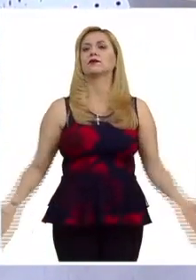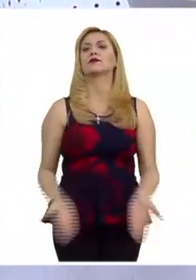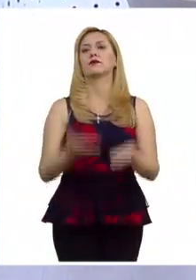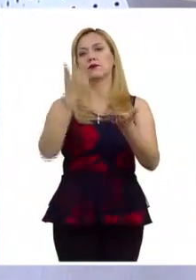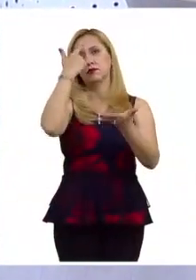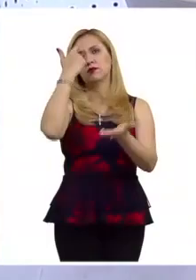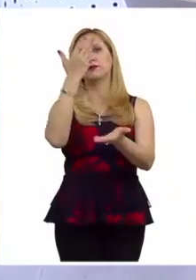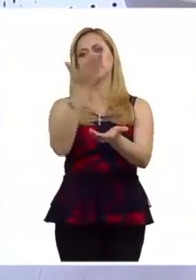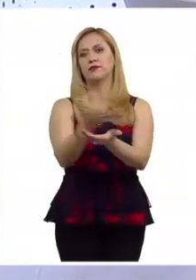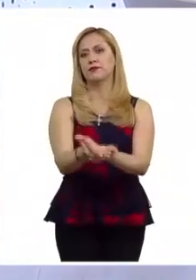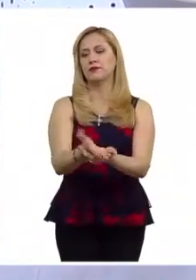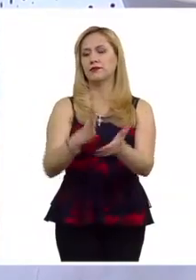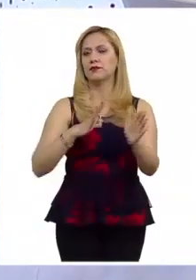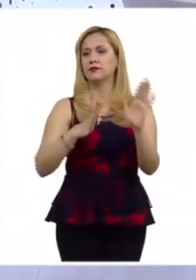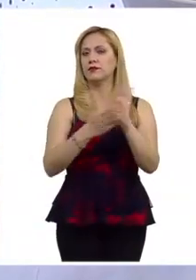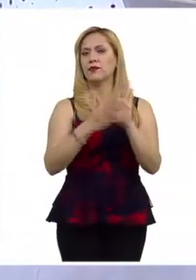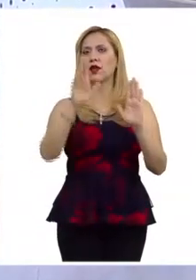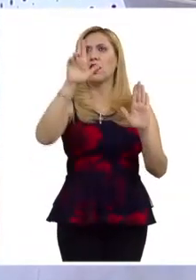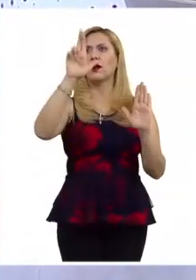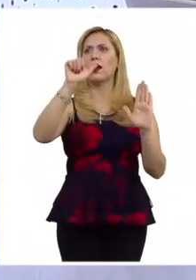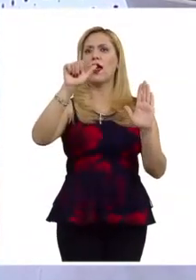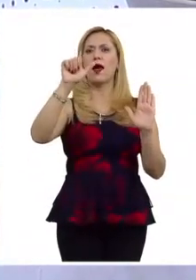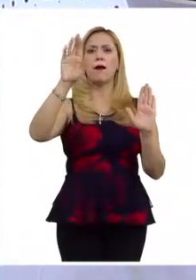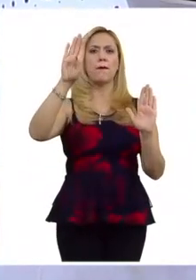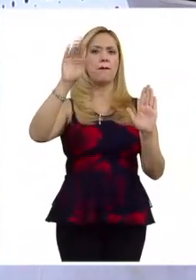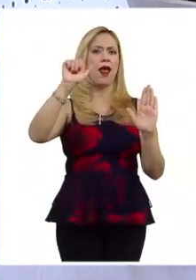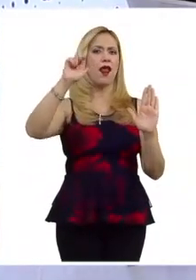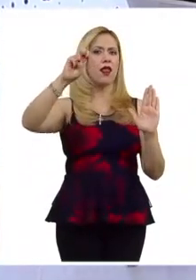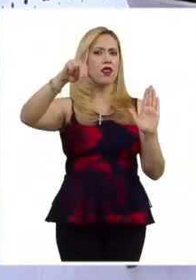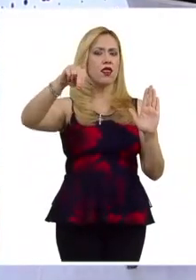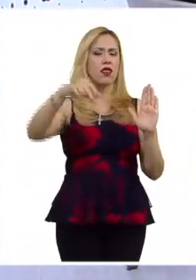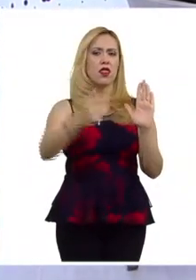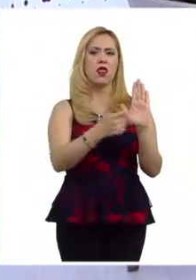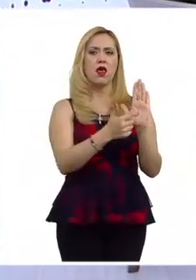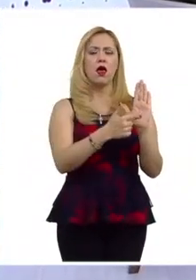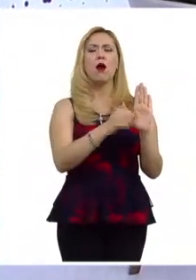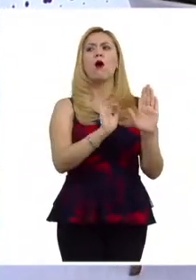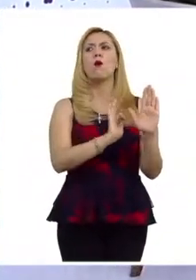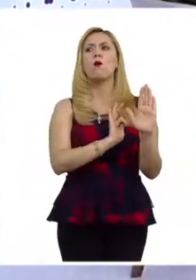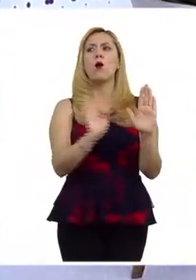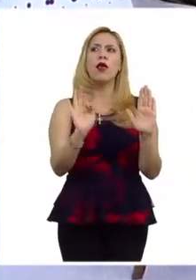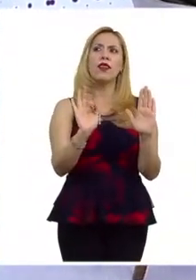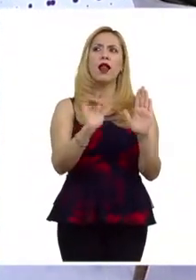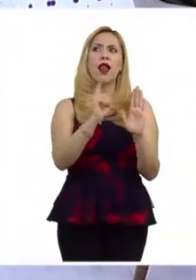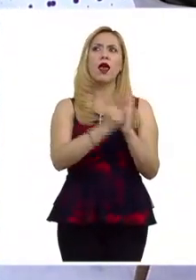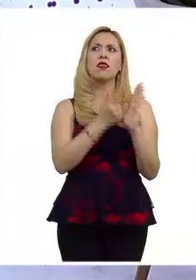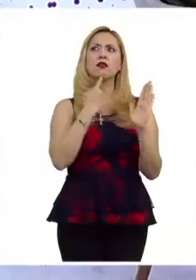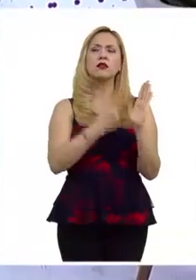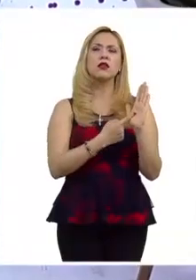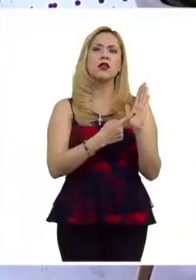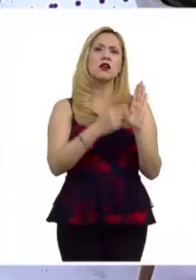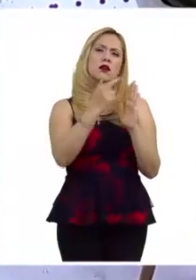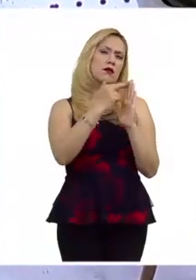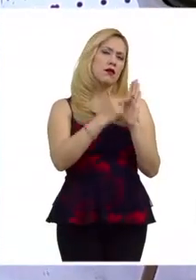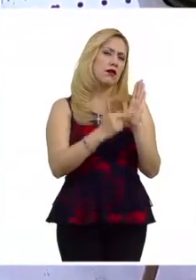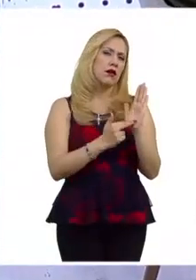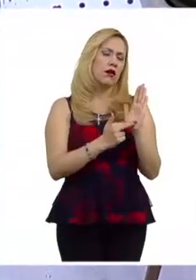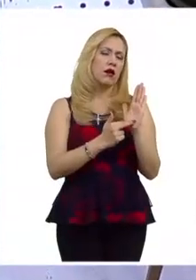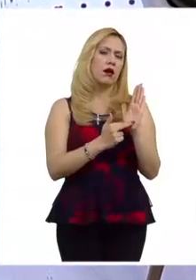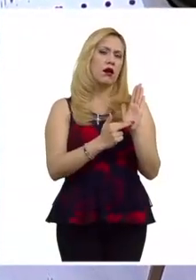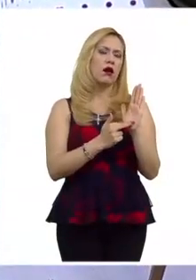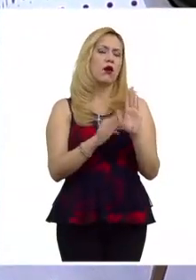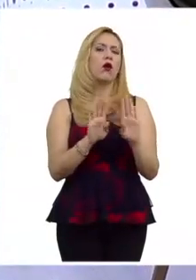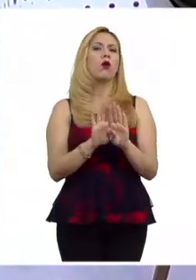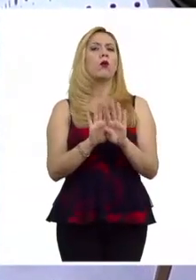un instrumento de derecho suave, por así decirlo, pero que al final va abonando a la discusión, se establece una serie de parámetros y de